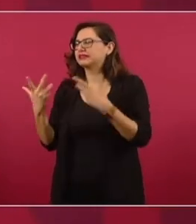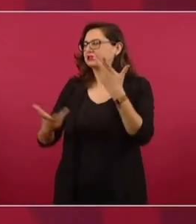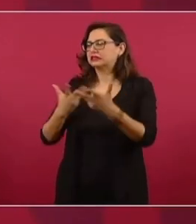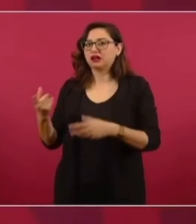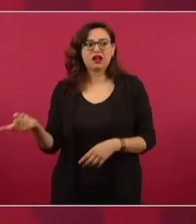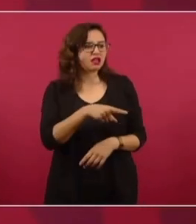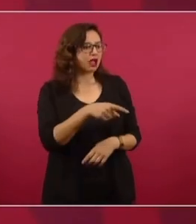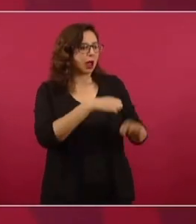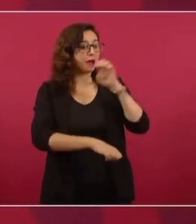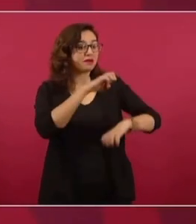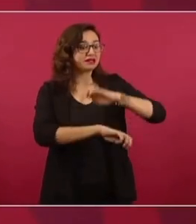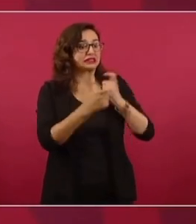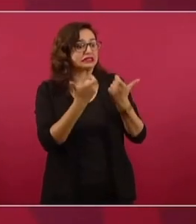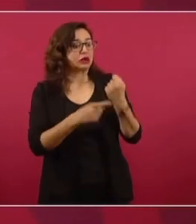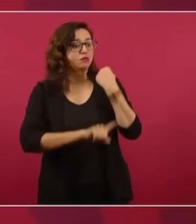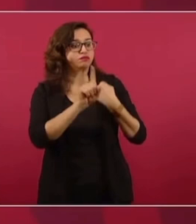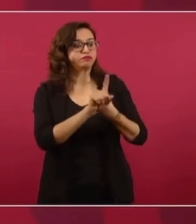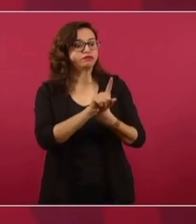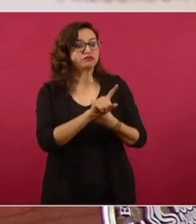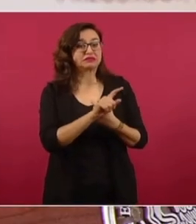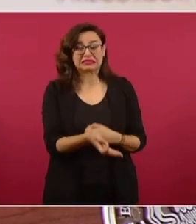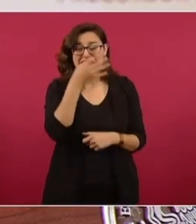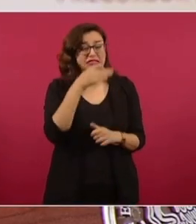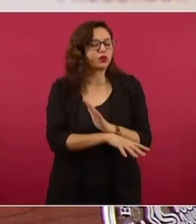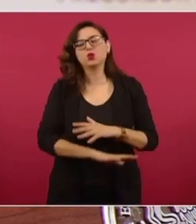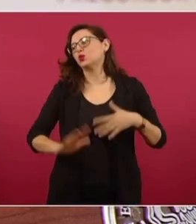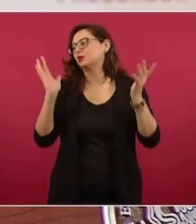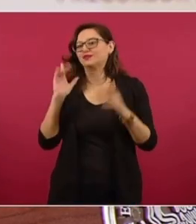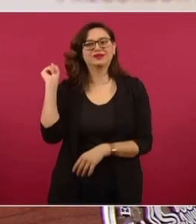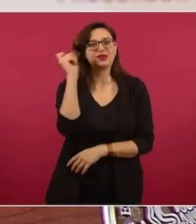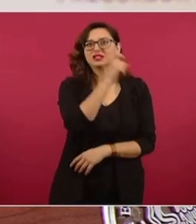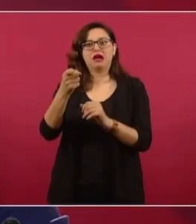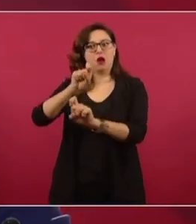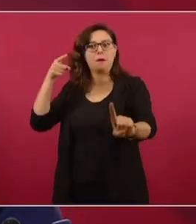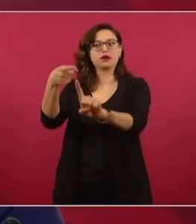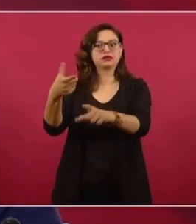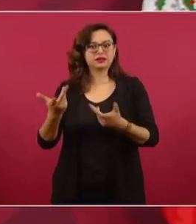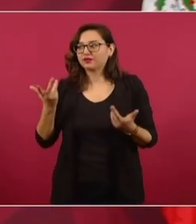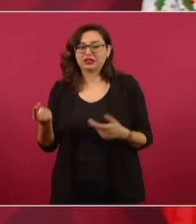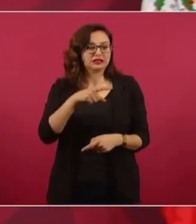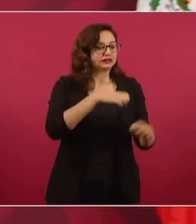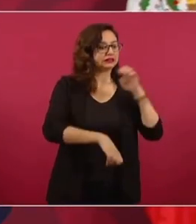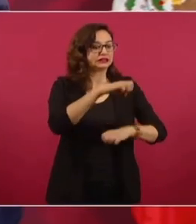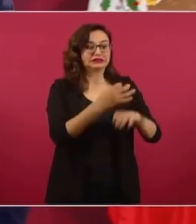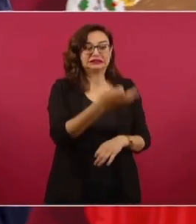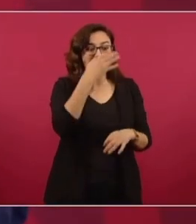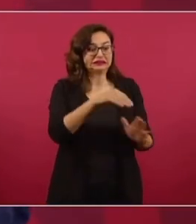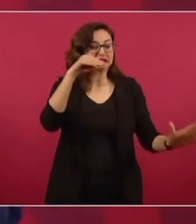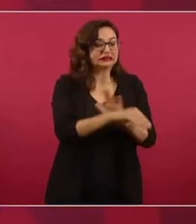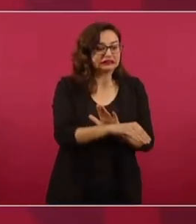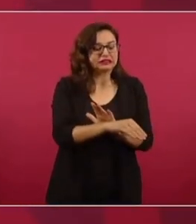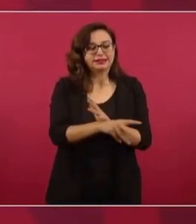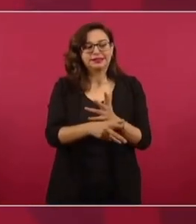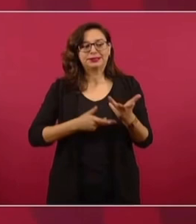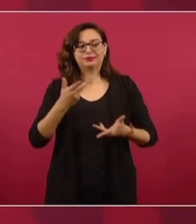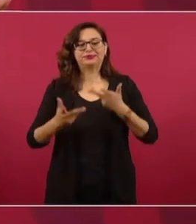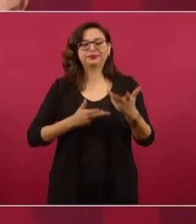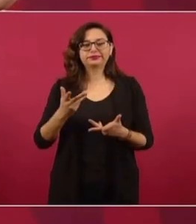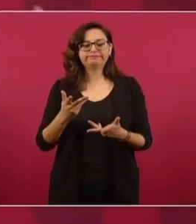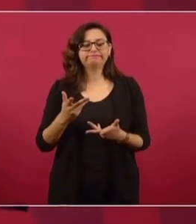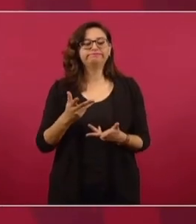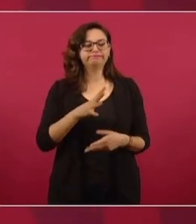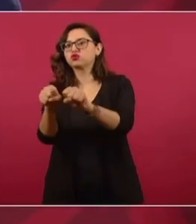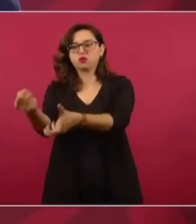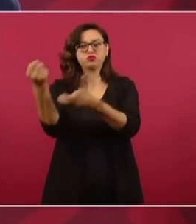de comunicar a México con Internet. Entonces, por eso se decidió que,